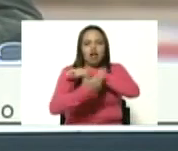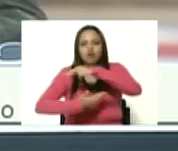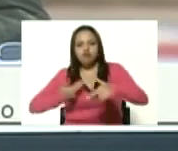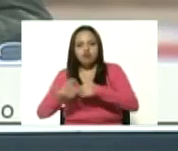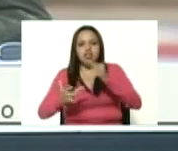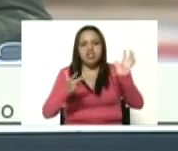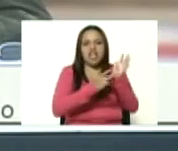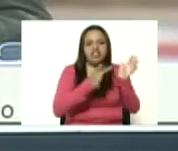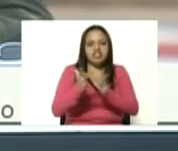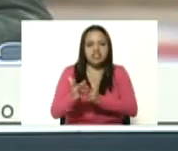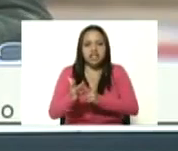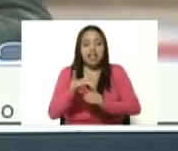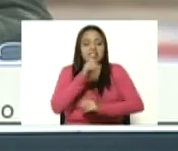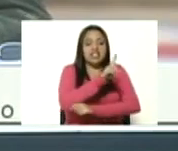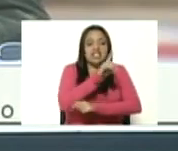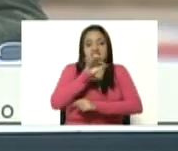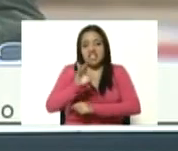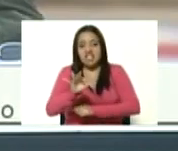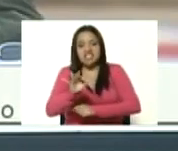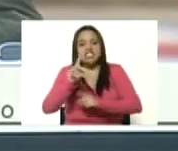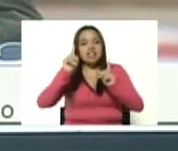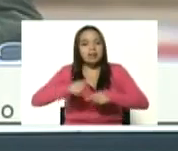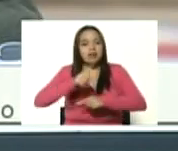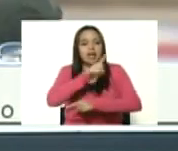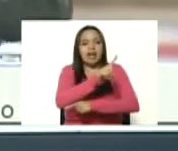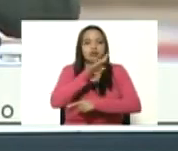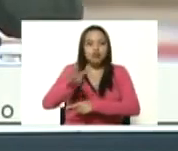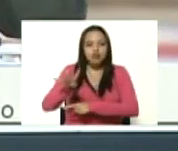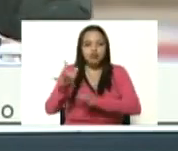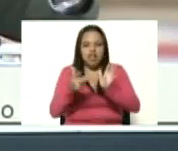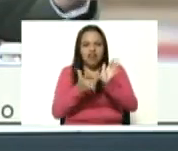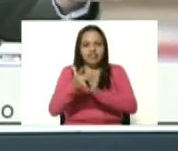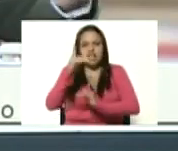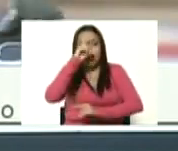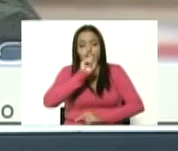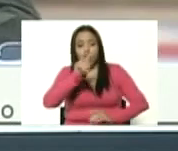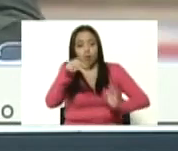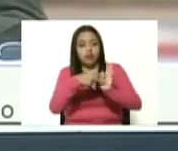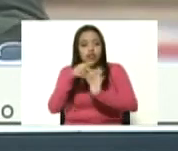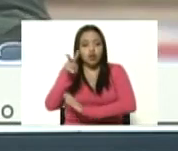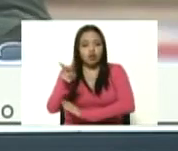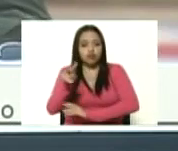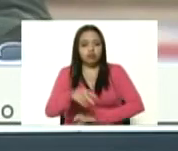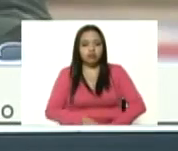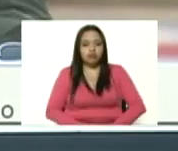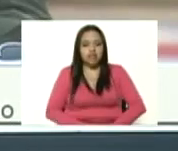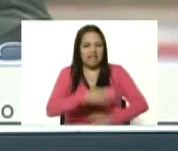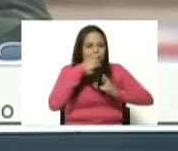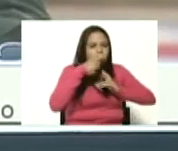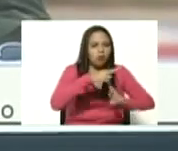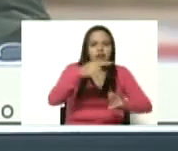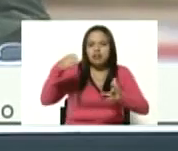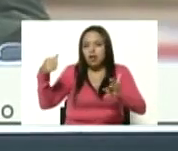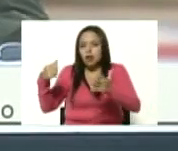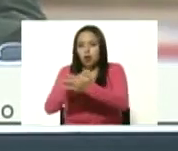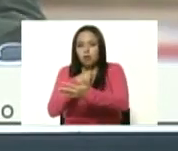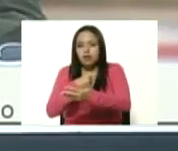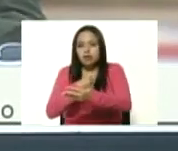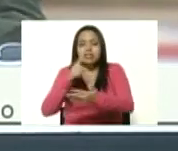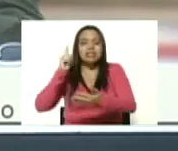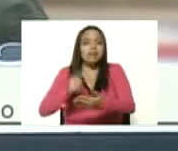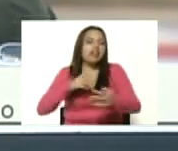del 13 y 14 de abril del 2002. Contra revolución y golpe y revolución y